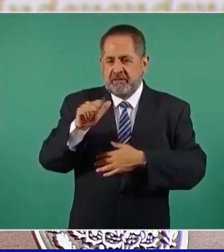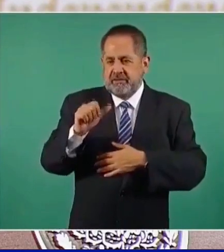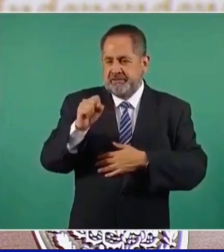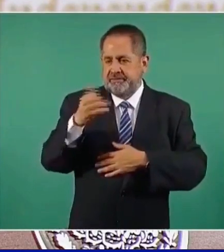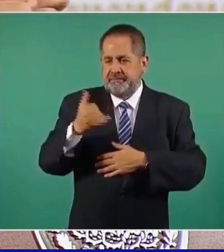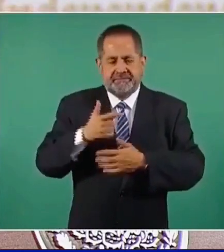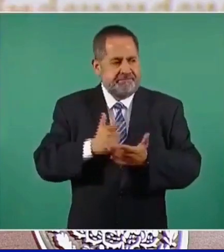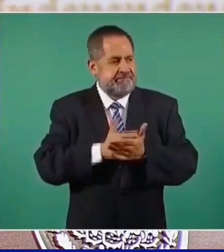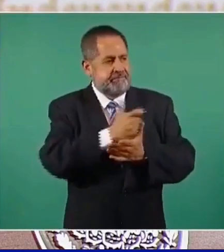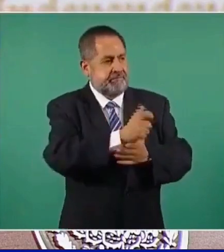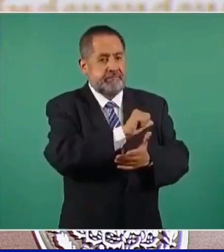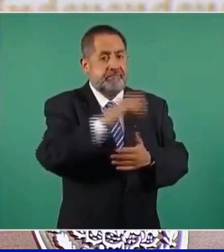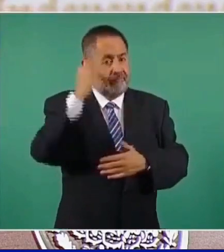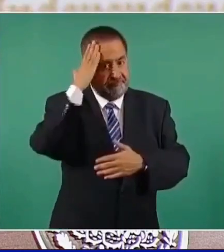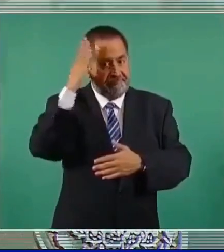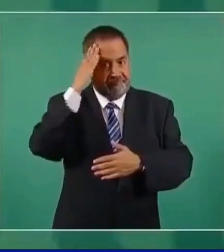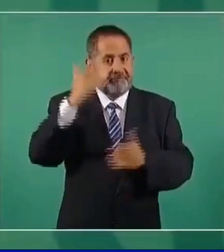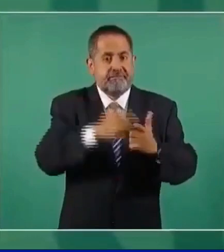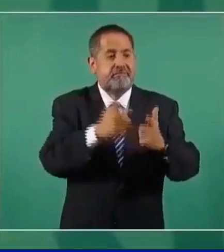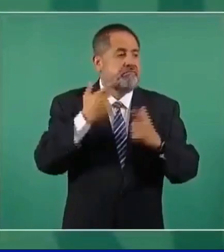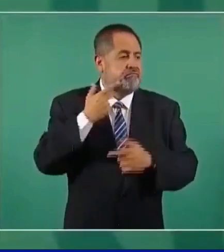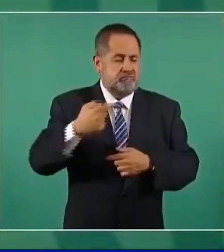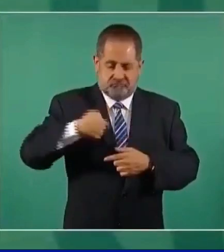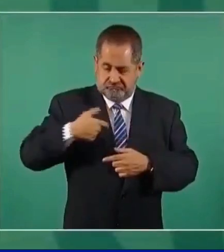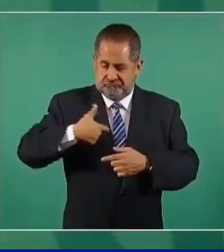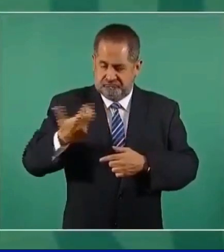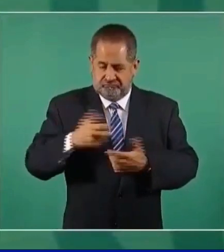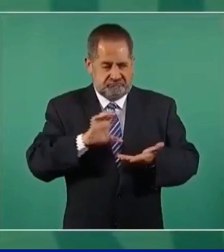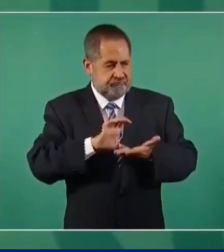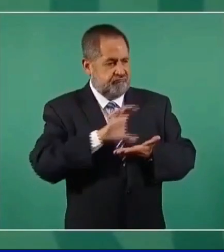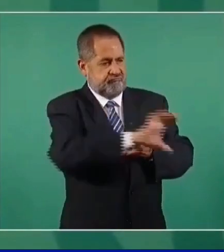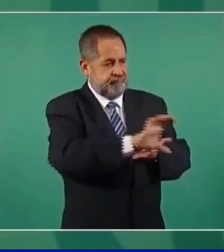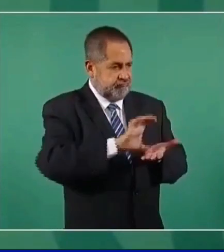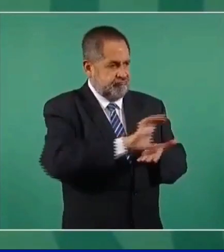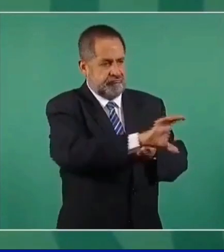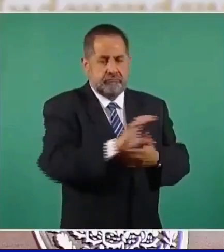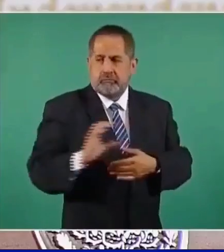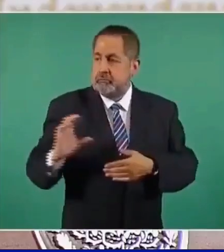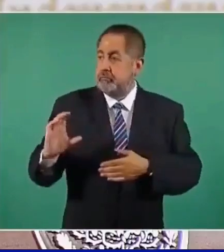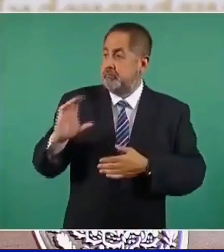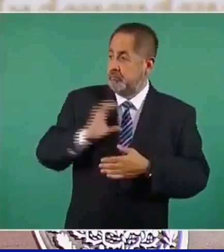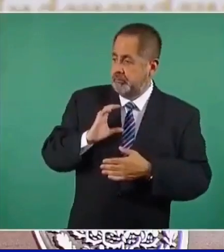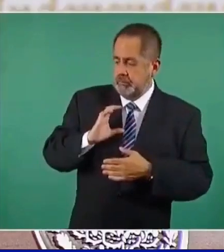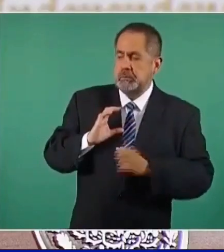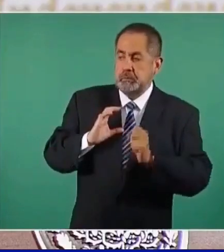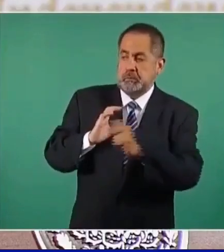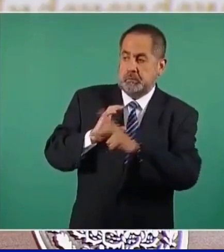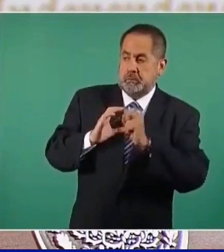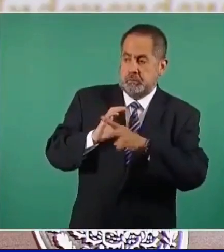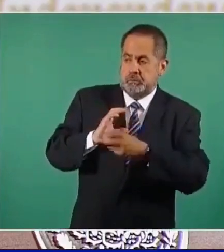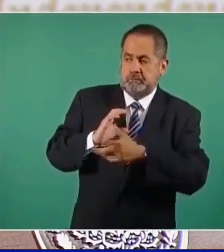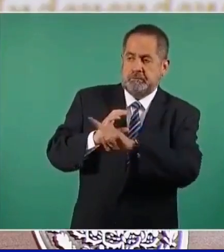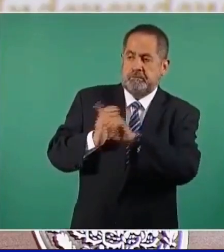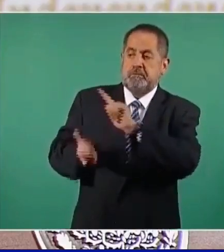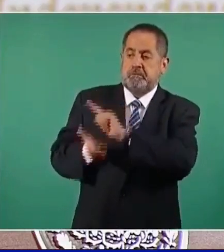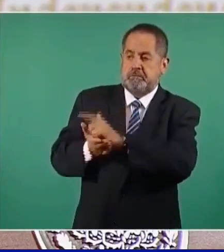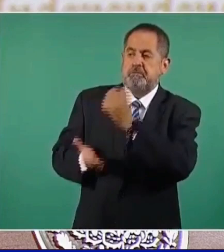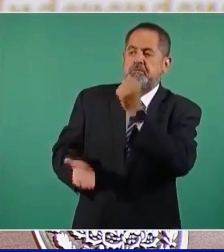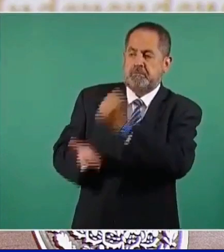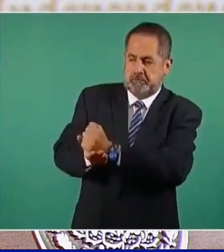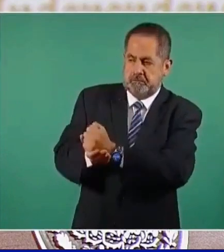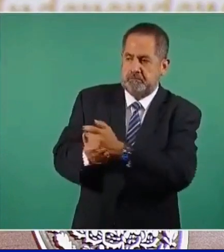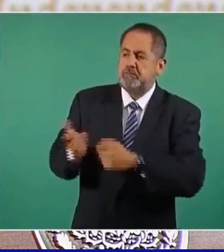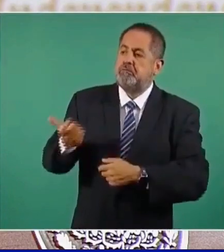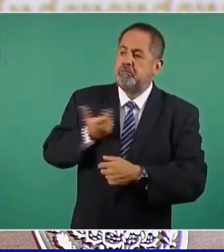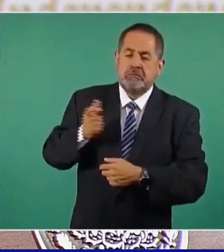dirigentes de partidos para que se aprobara la reforma energética.